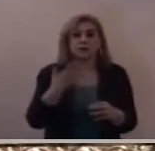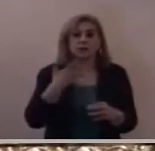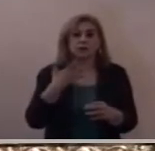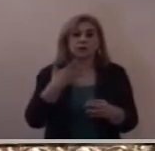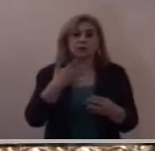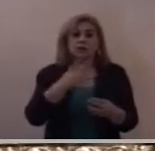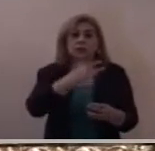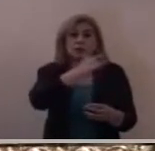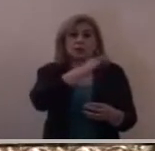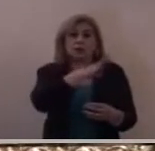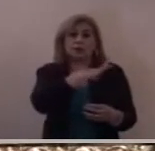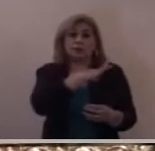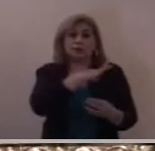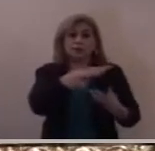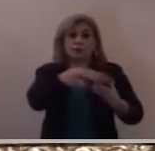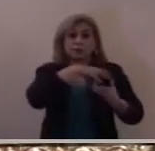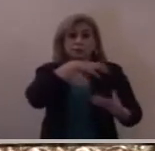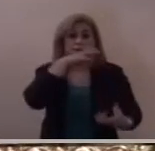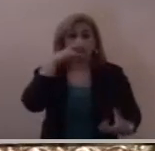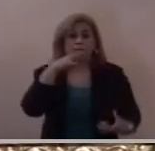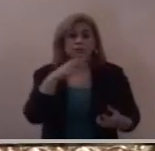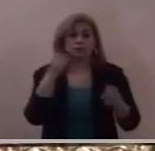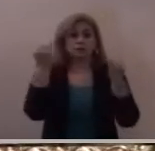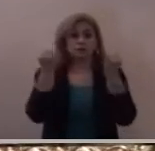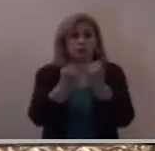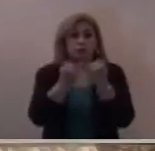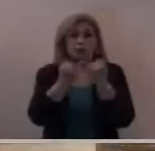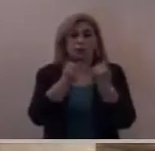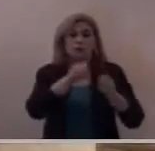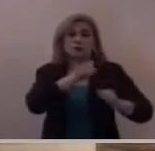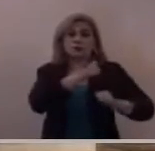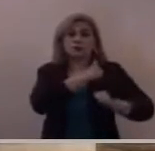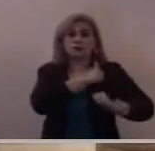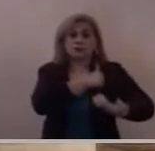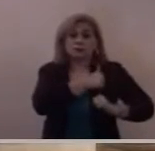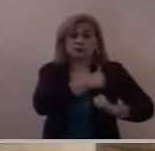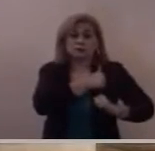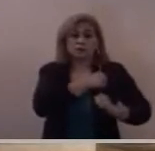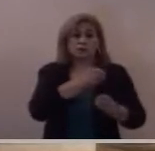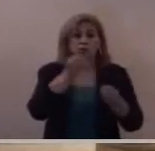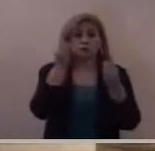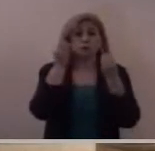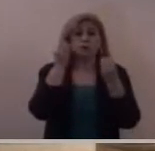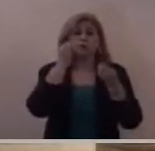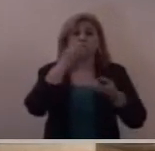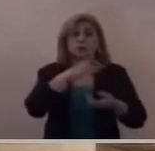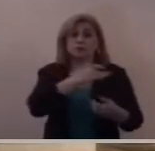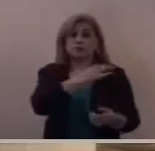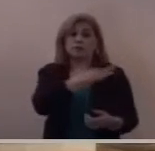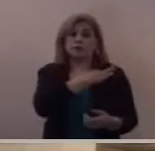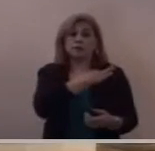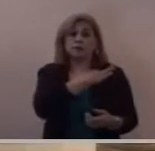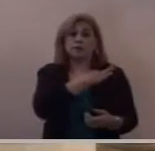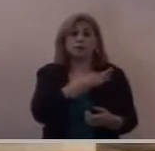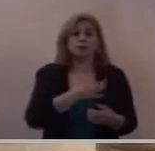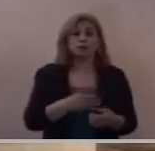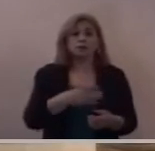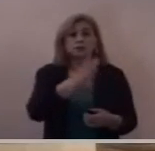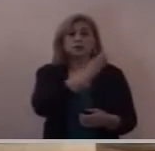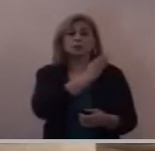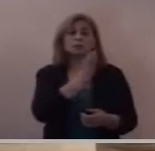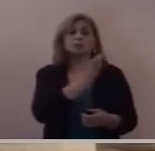como este centurión vaya que tiene fe sensibilidad